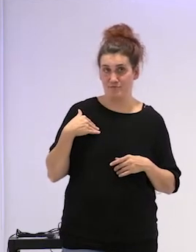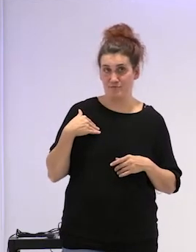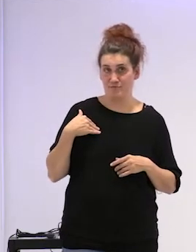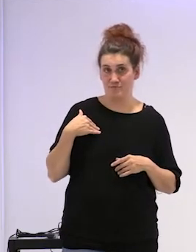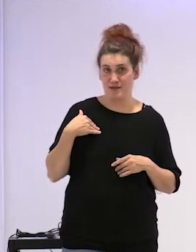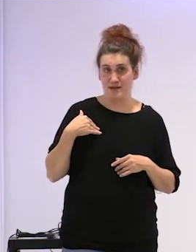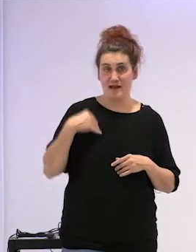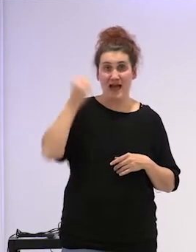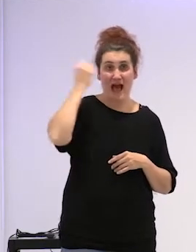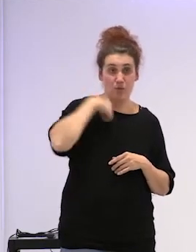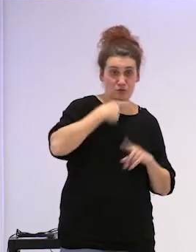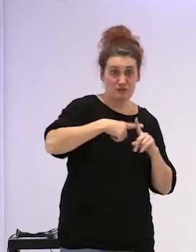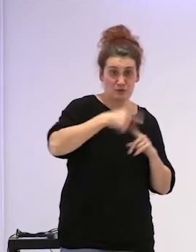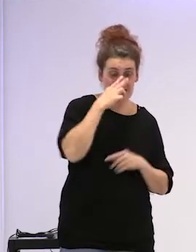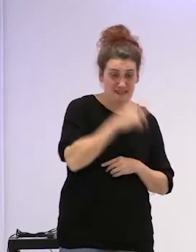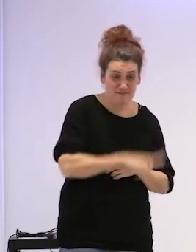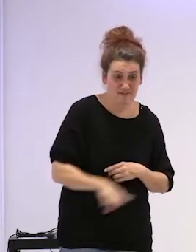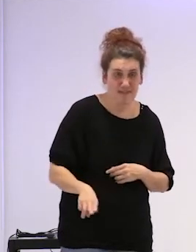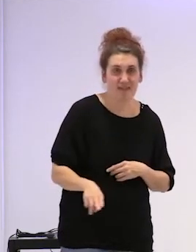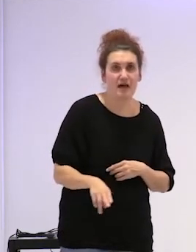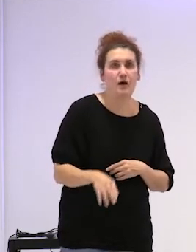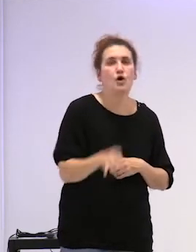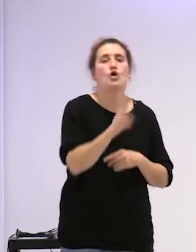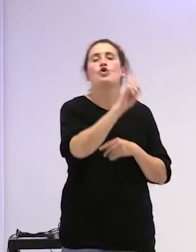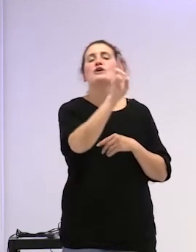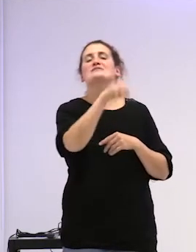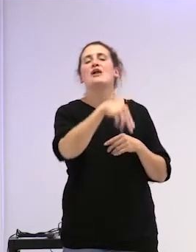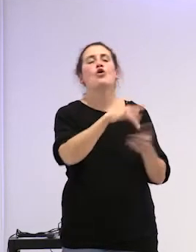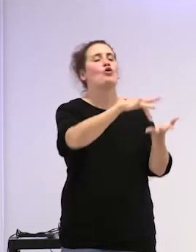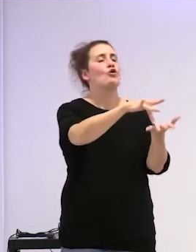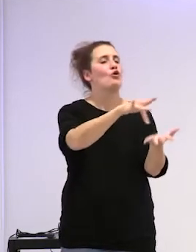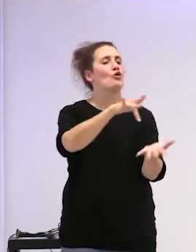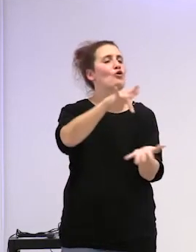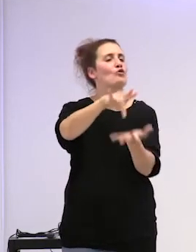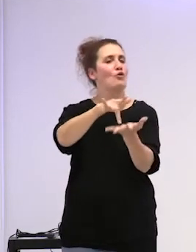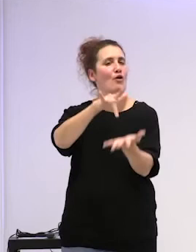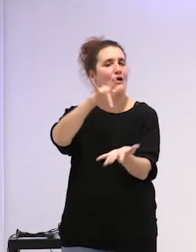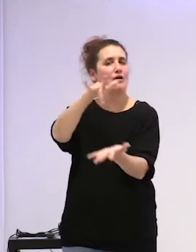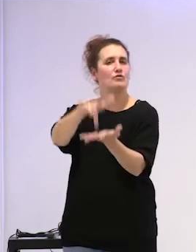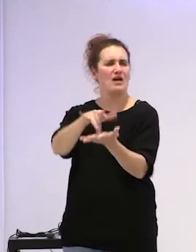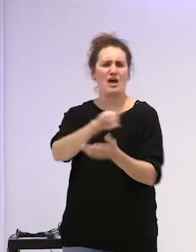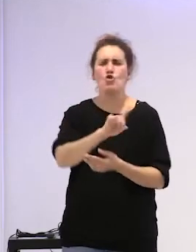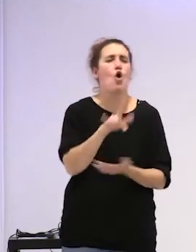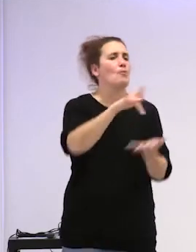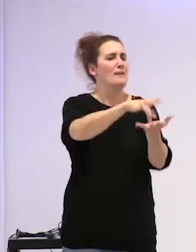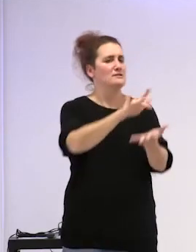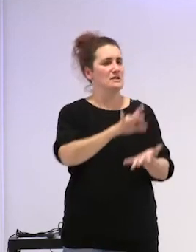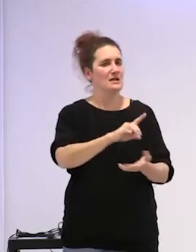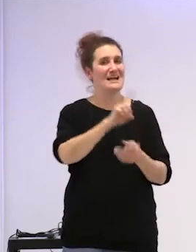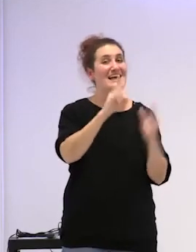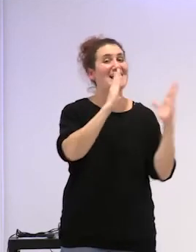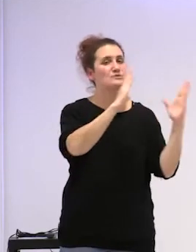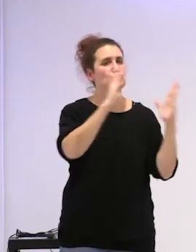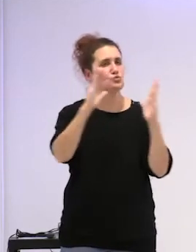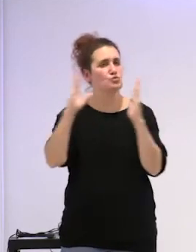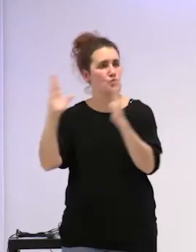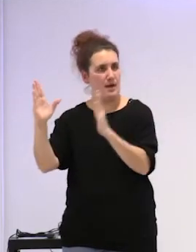los abusos sexuales de la infancia no son algo que pasa no es una cosa que pasa no pasa estructuran